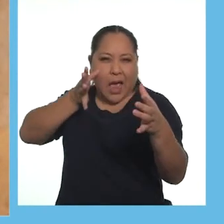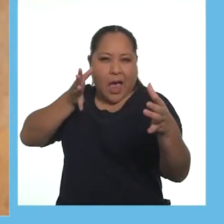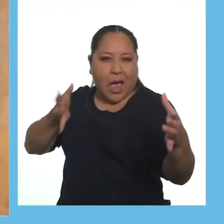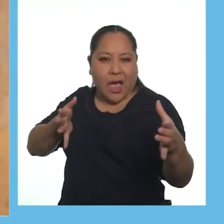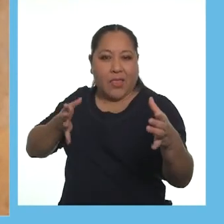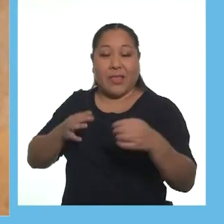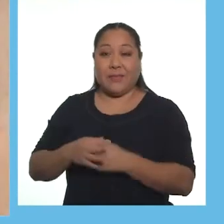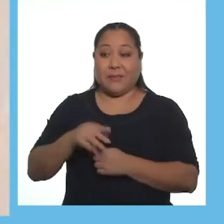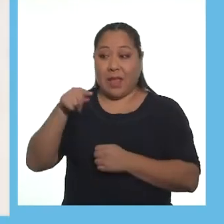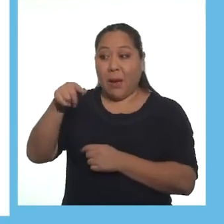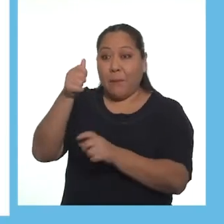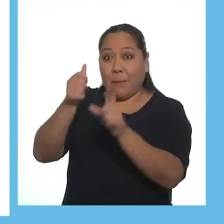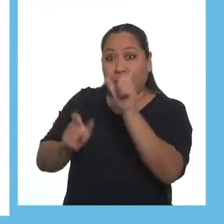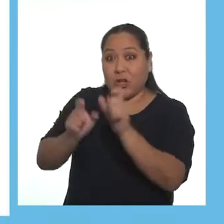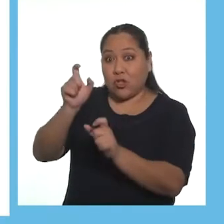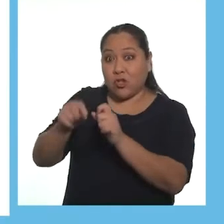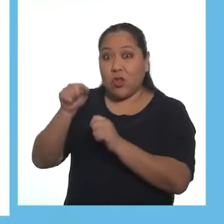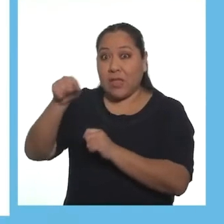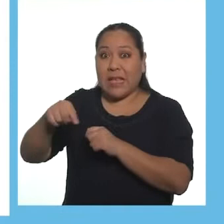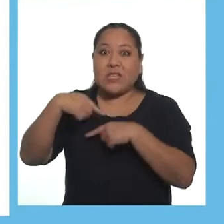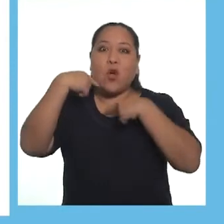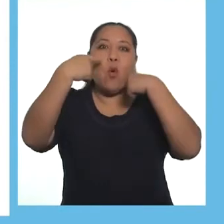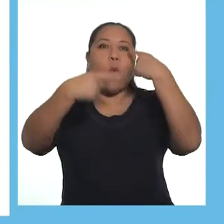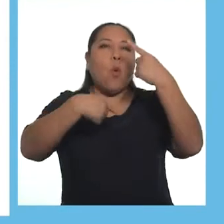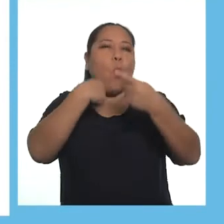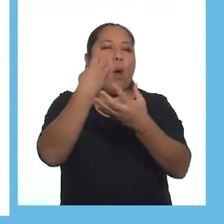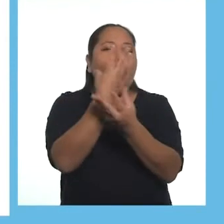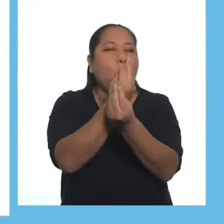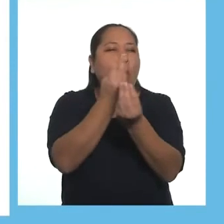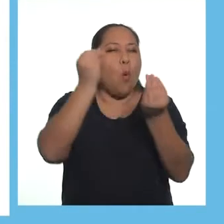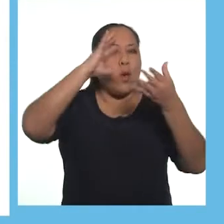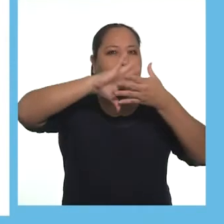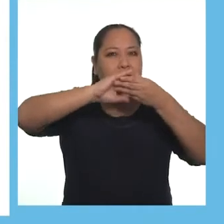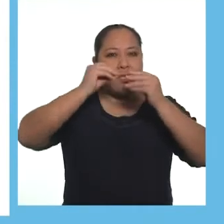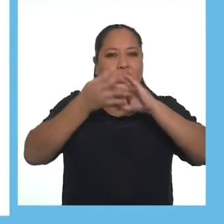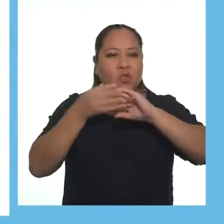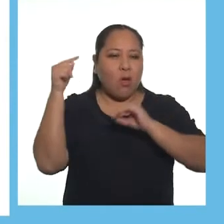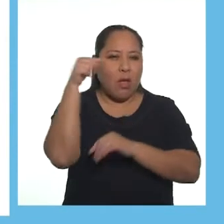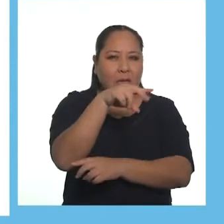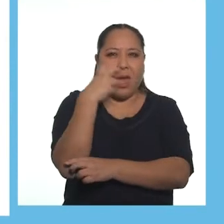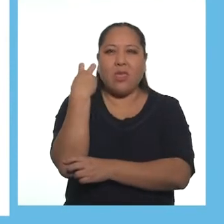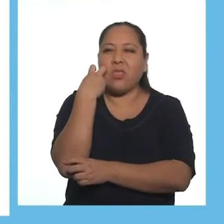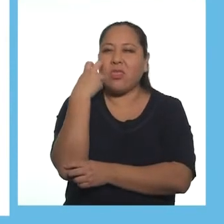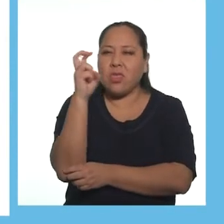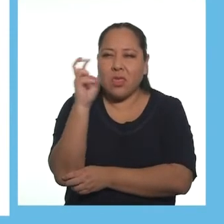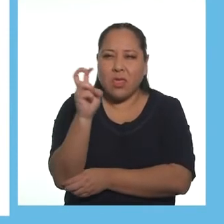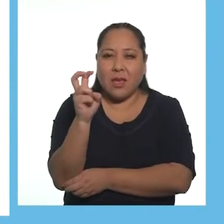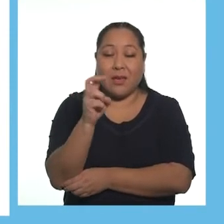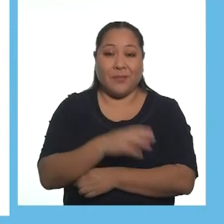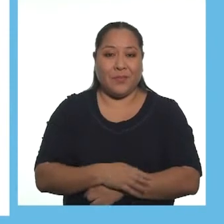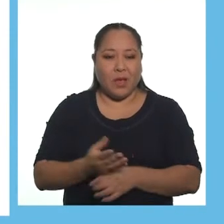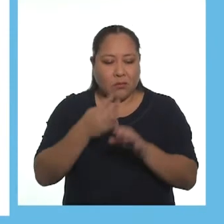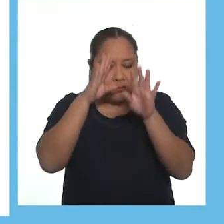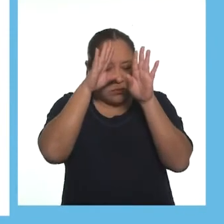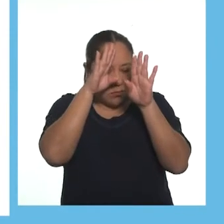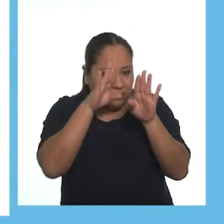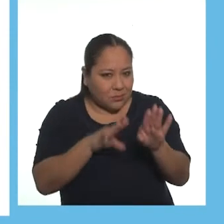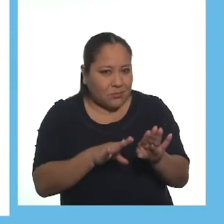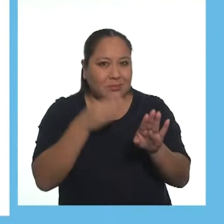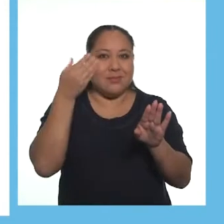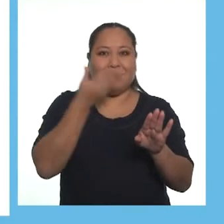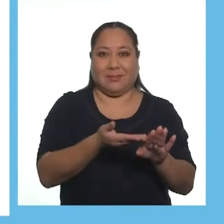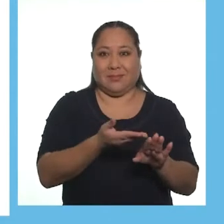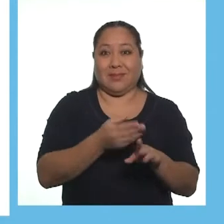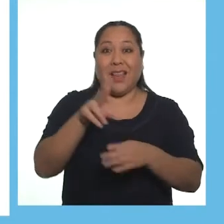gran tamaño. Los lugareños cuentan muchas historias y leyendas acerca de ella y le rinden